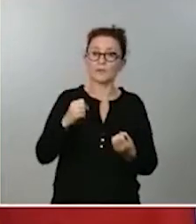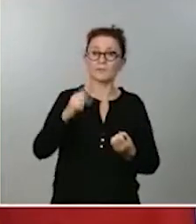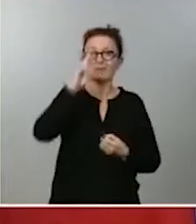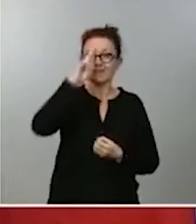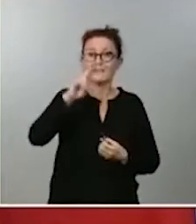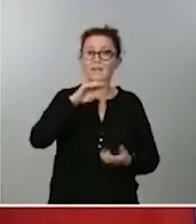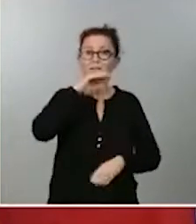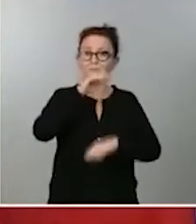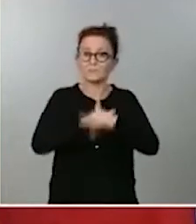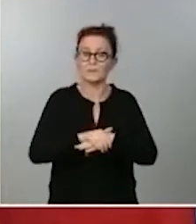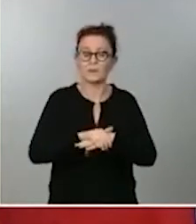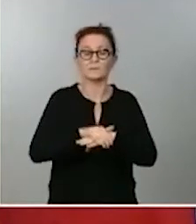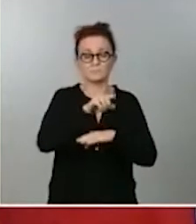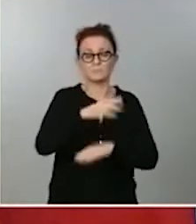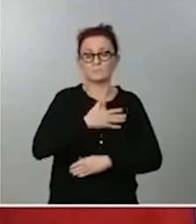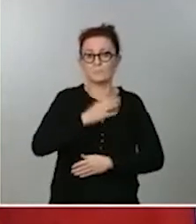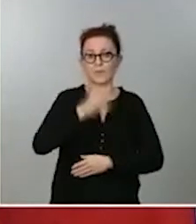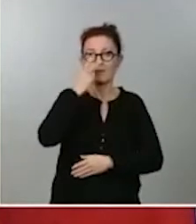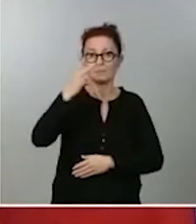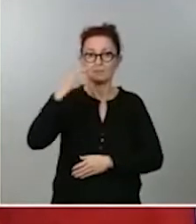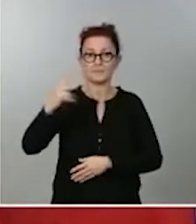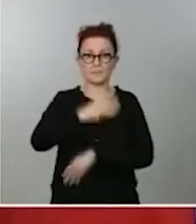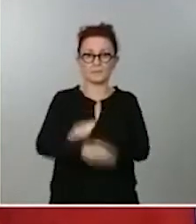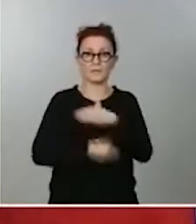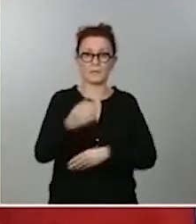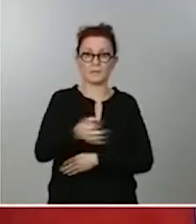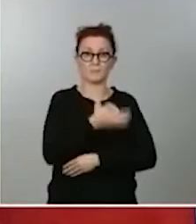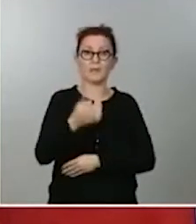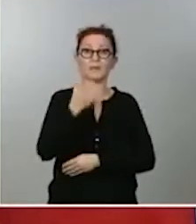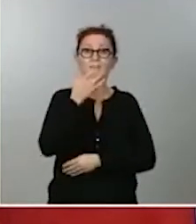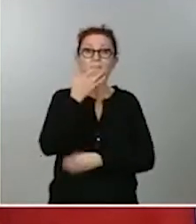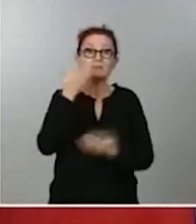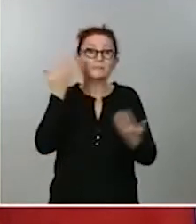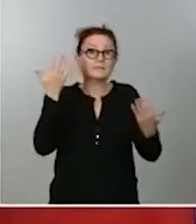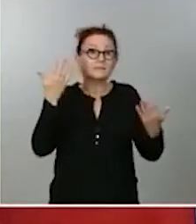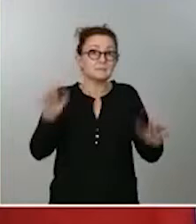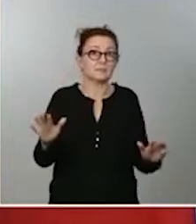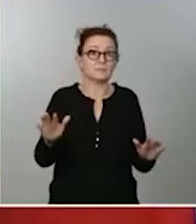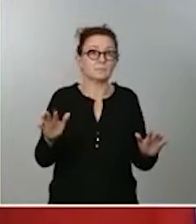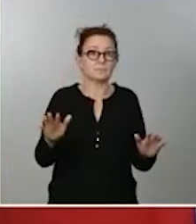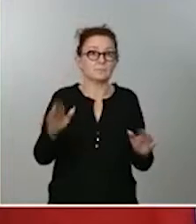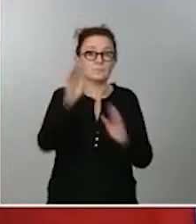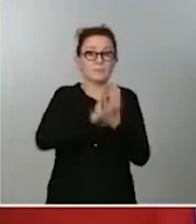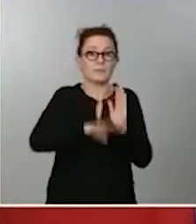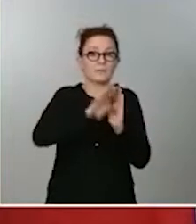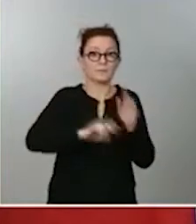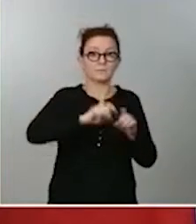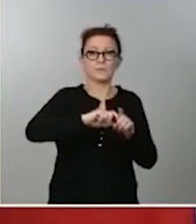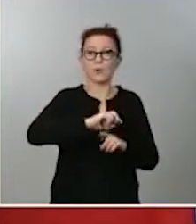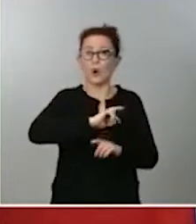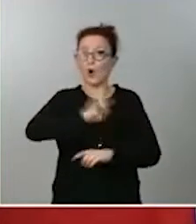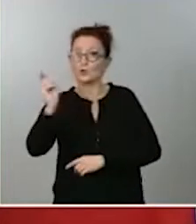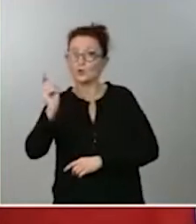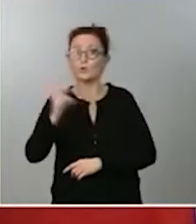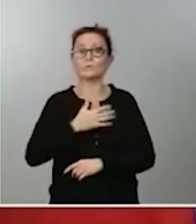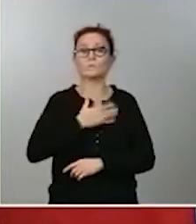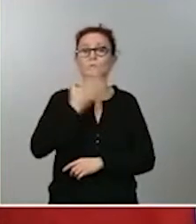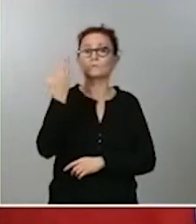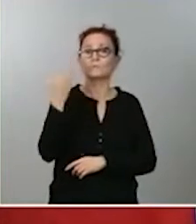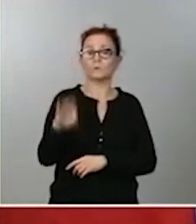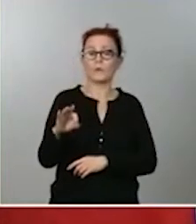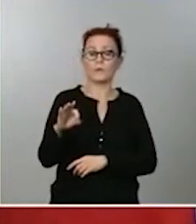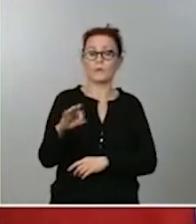esas visitas y, en cualquier caso, si en algún momento se indican otras medidas de otro tipo, se podrá desarrollar de manera virtual.